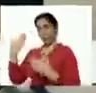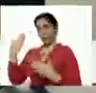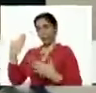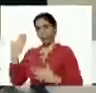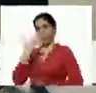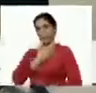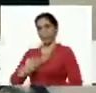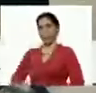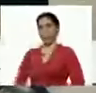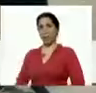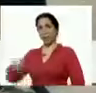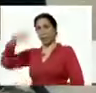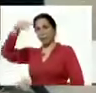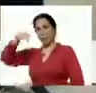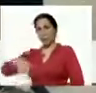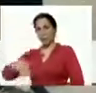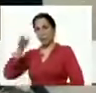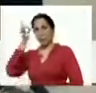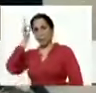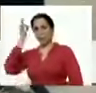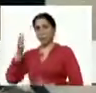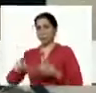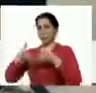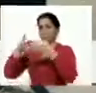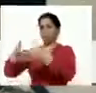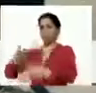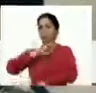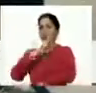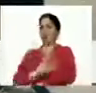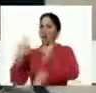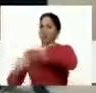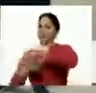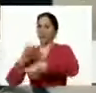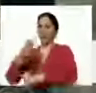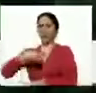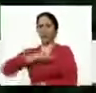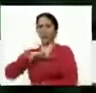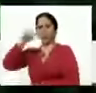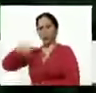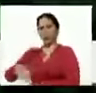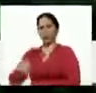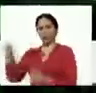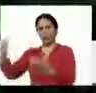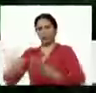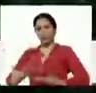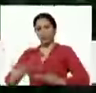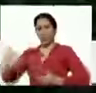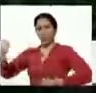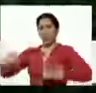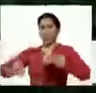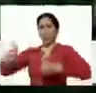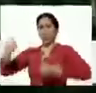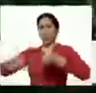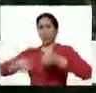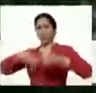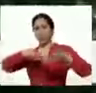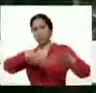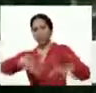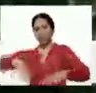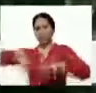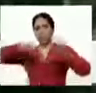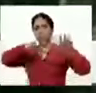presidente desde la Puerto Cabello Euroica Revolucionaria nos encontramos recibiendo este conjunto de maquinaria que se